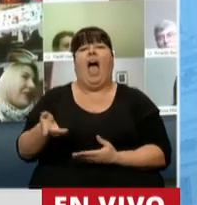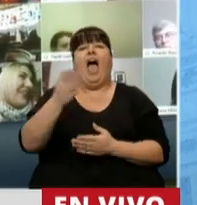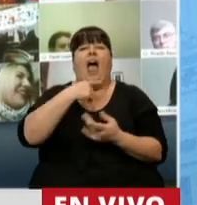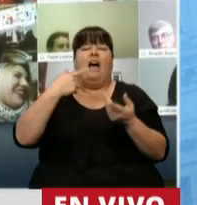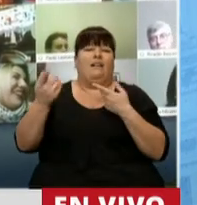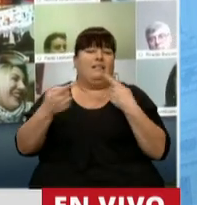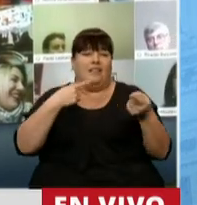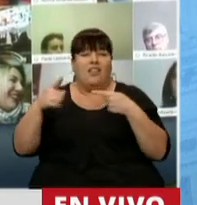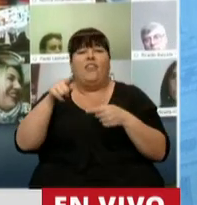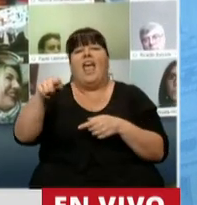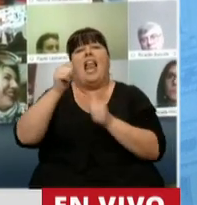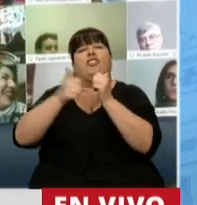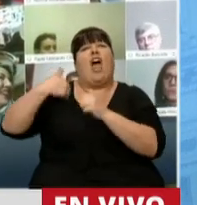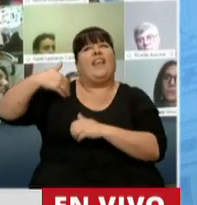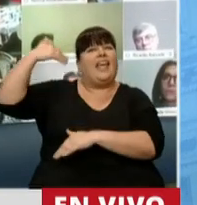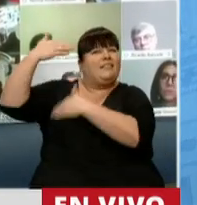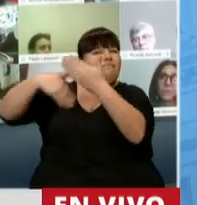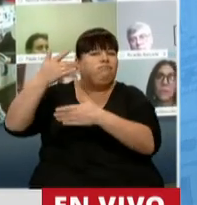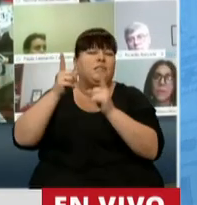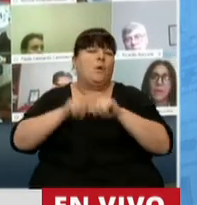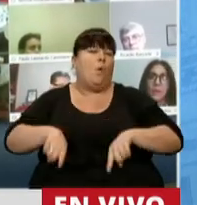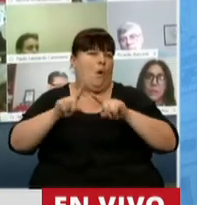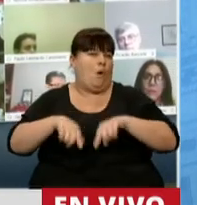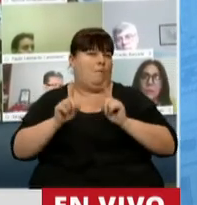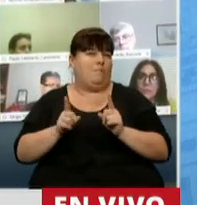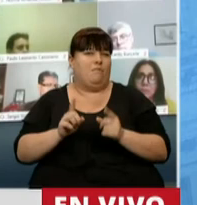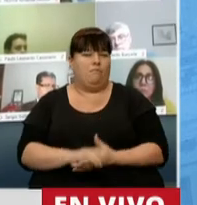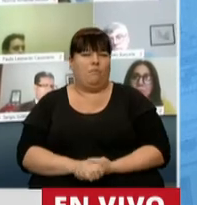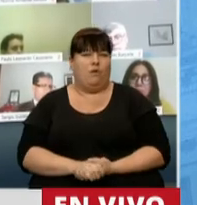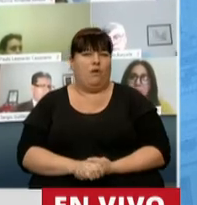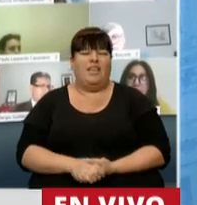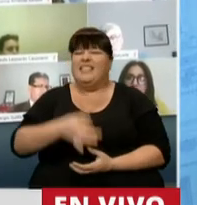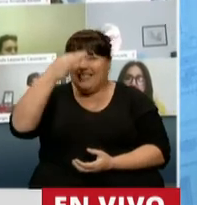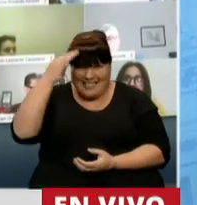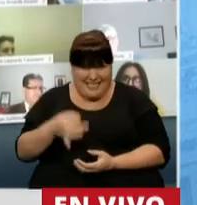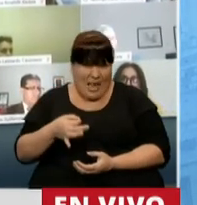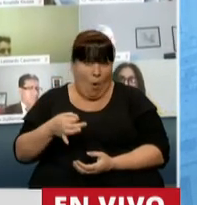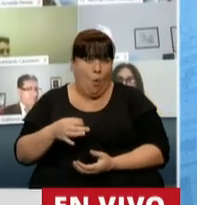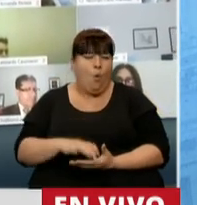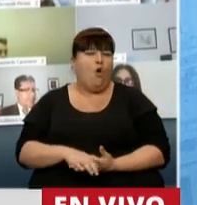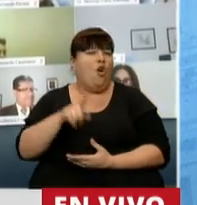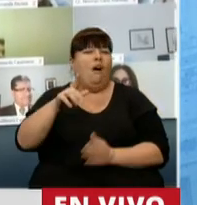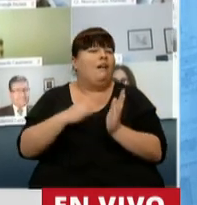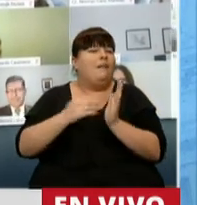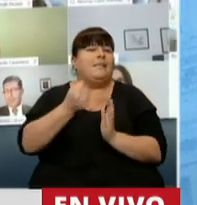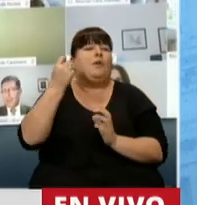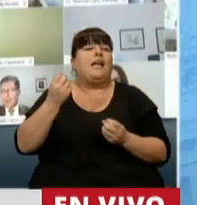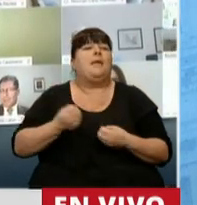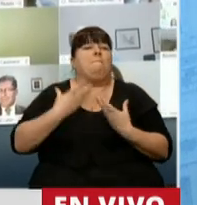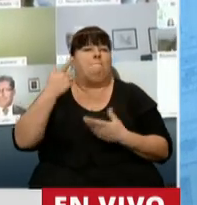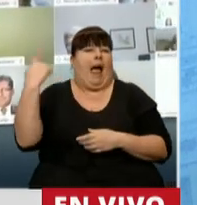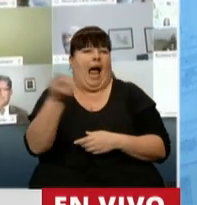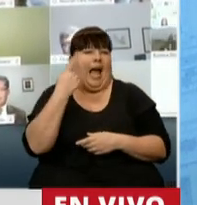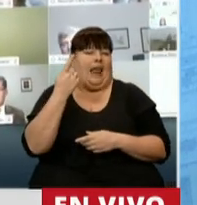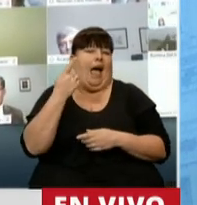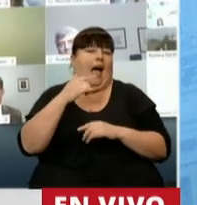antagonismos en la historia de Argentina han estado presentes siempre. Y seguro que han sido el fundamento y la inspiración para muchas